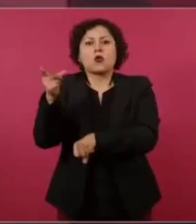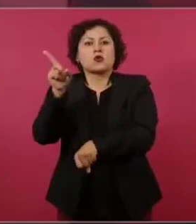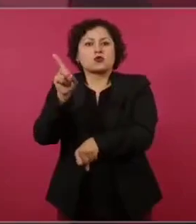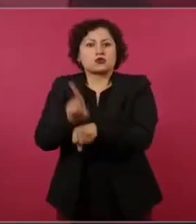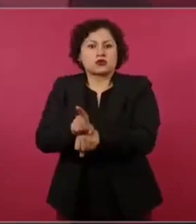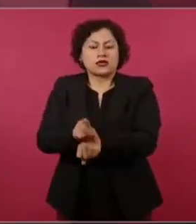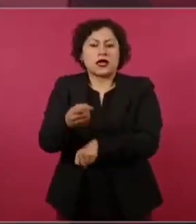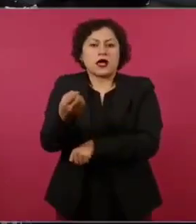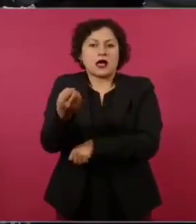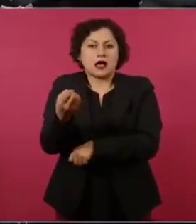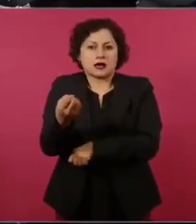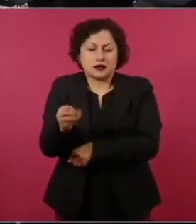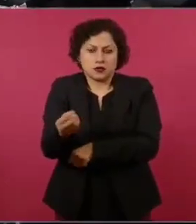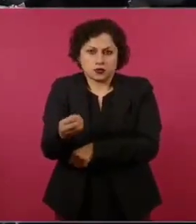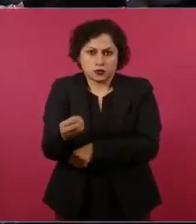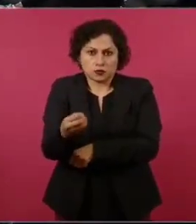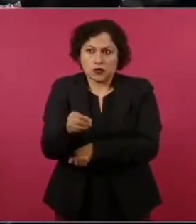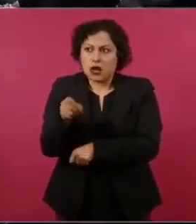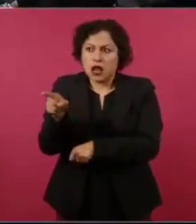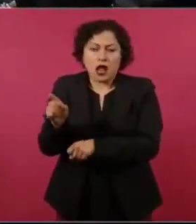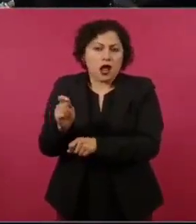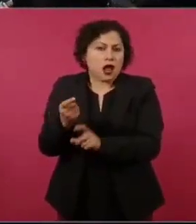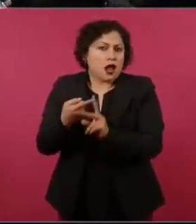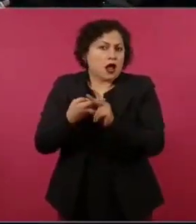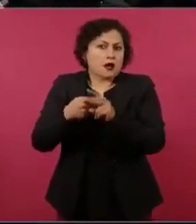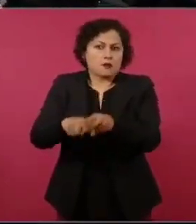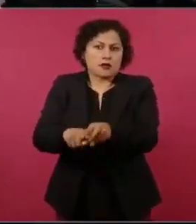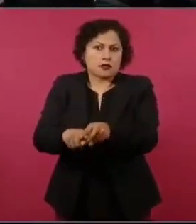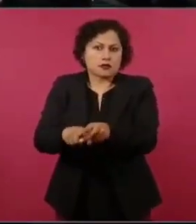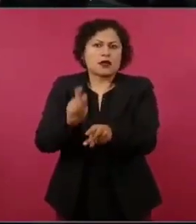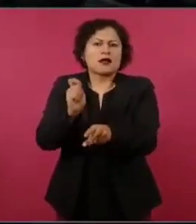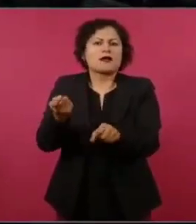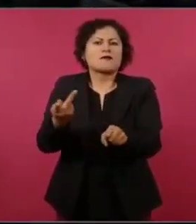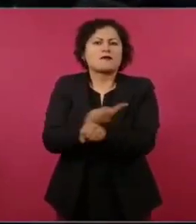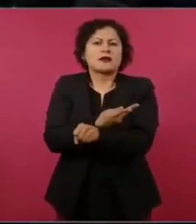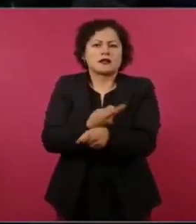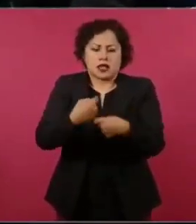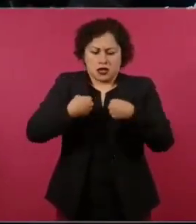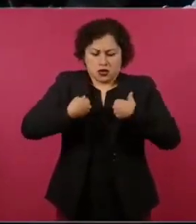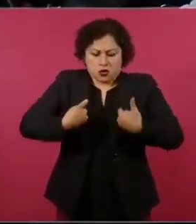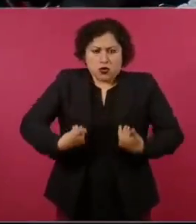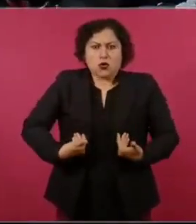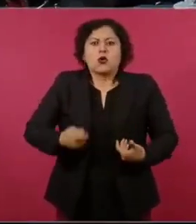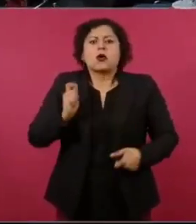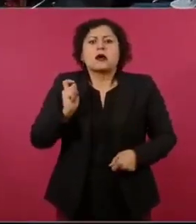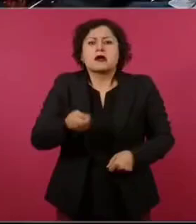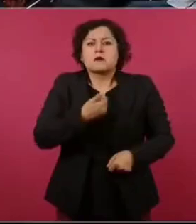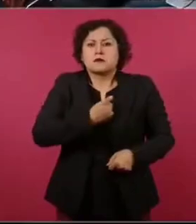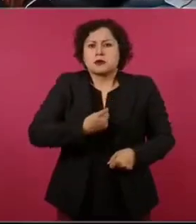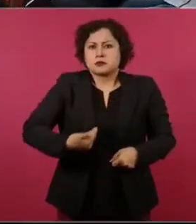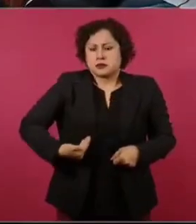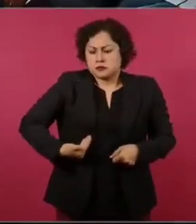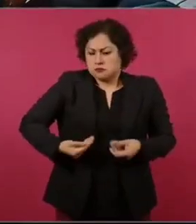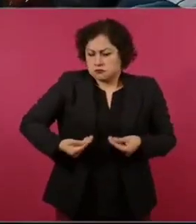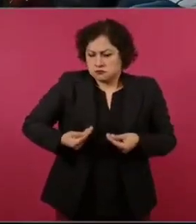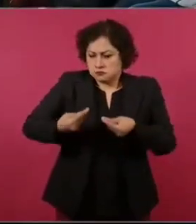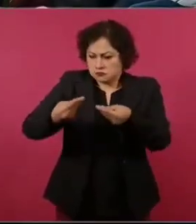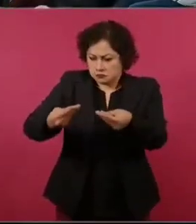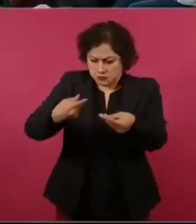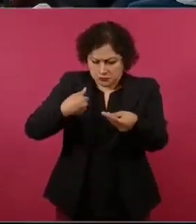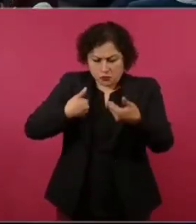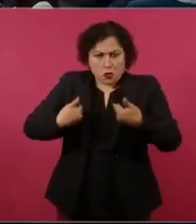paso a ser un ciudadano y ella